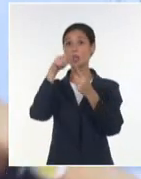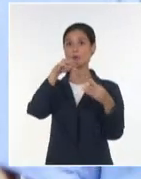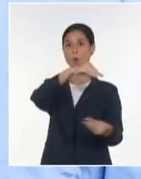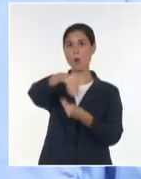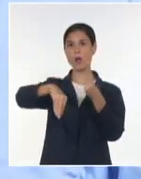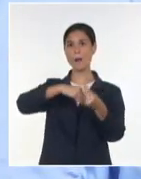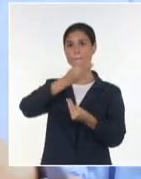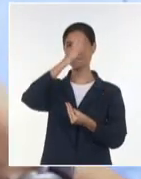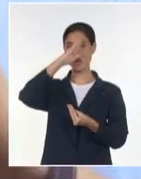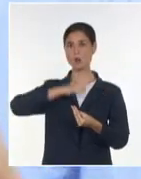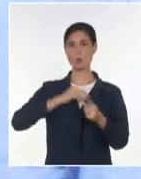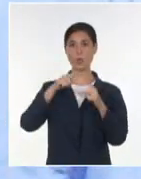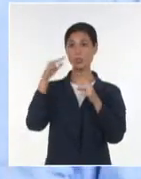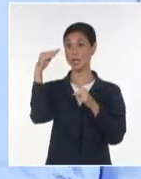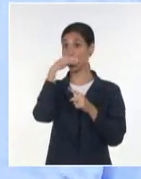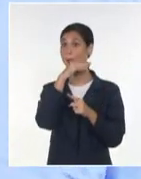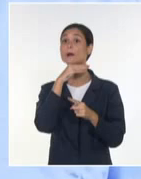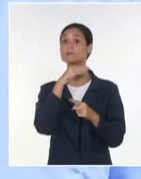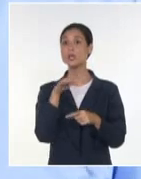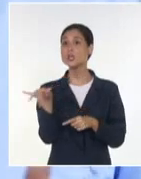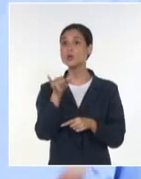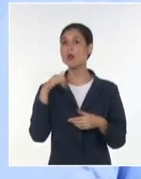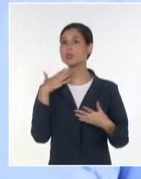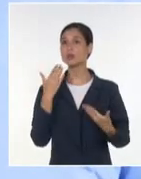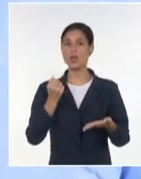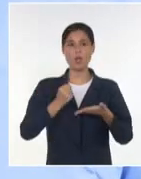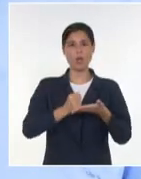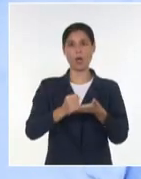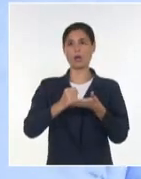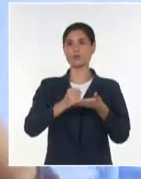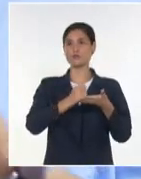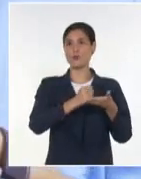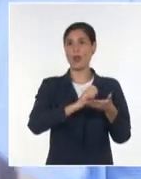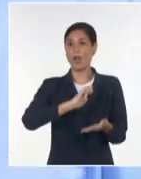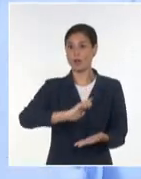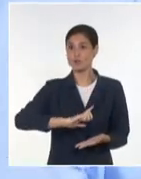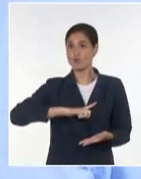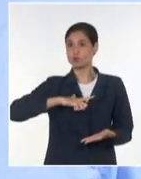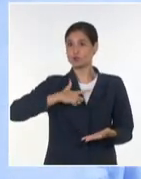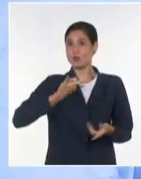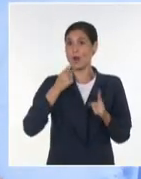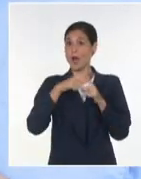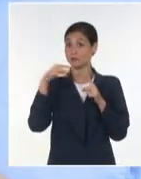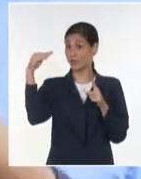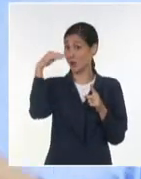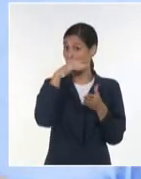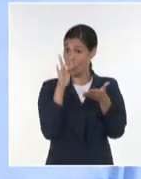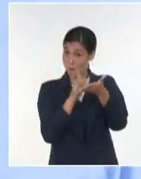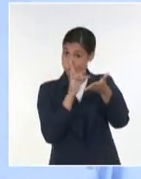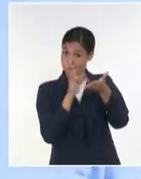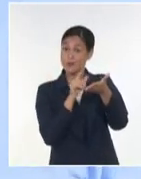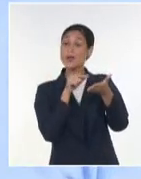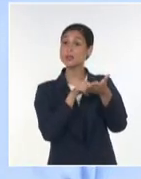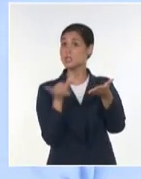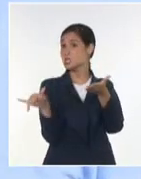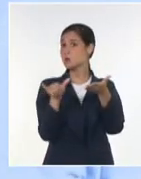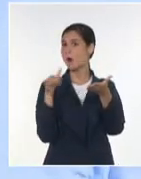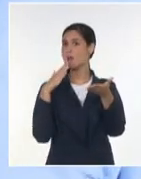digital en el país, pero también contribuir a elevar la cultura digital y una mayor comprensión de cómo la